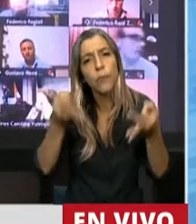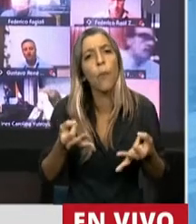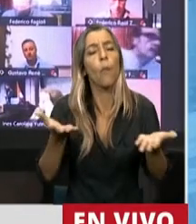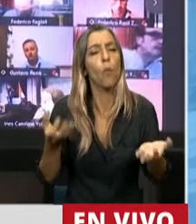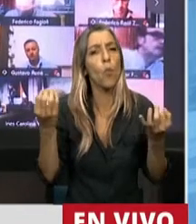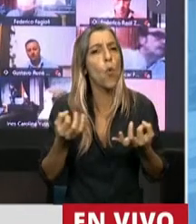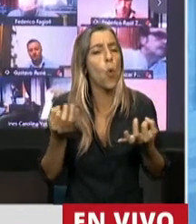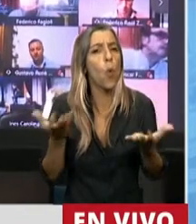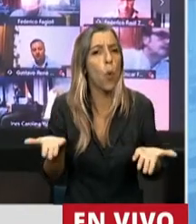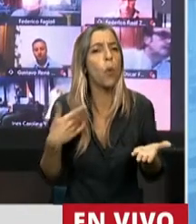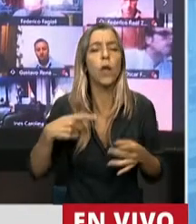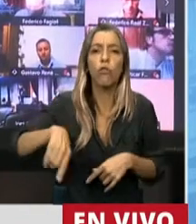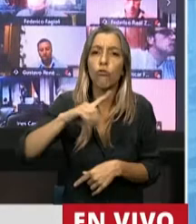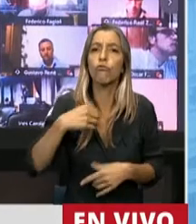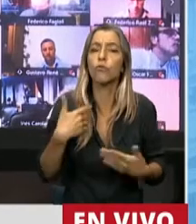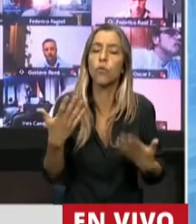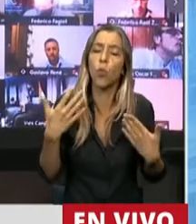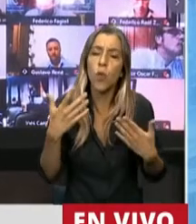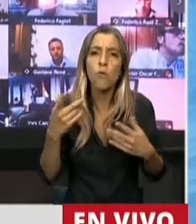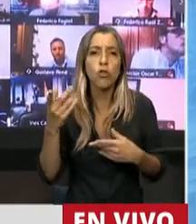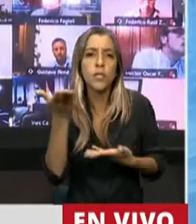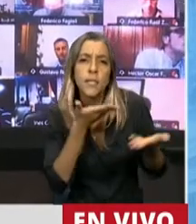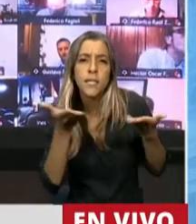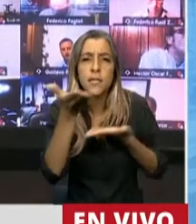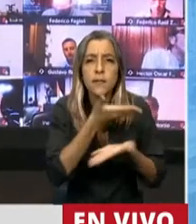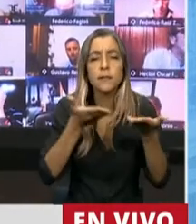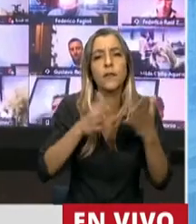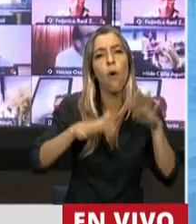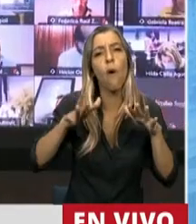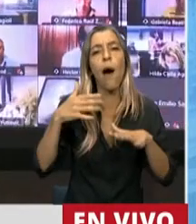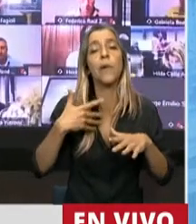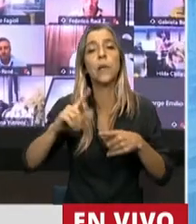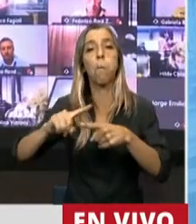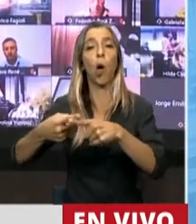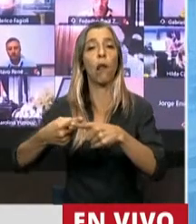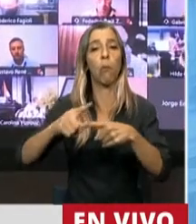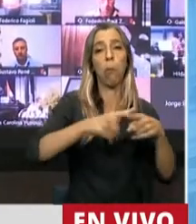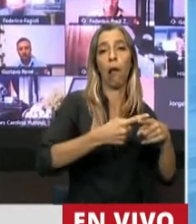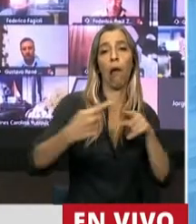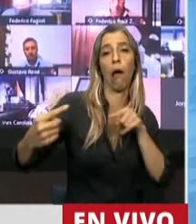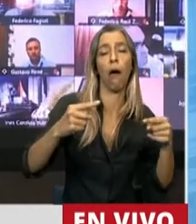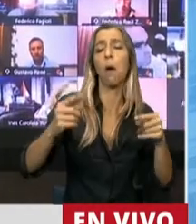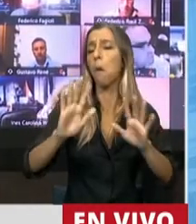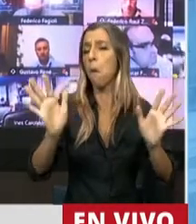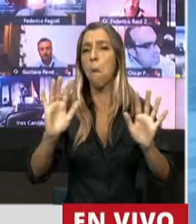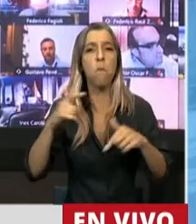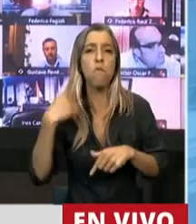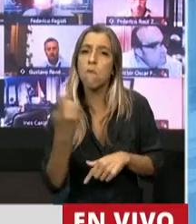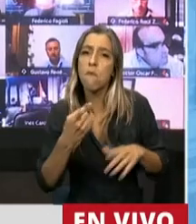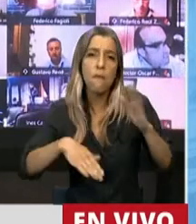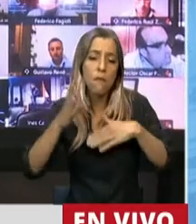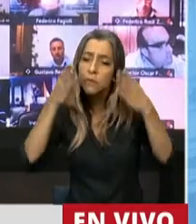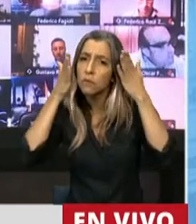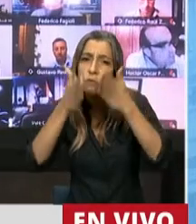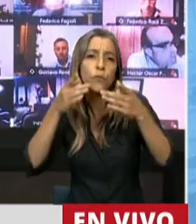sobrepasar muchas veces las mezquindades políticas partidarias y en donde hemos puesto el